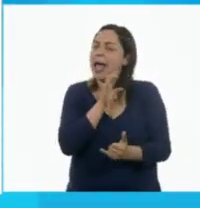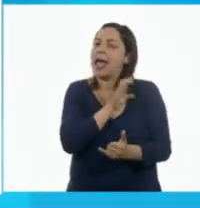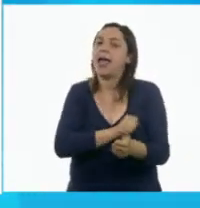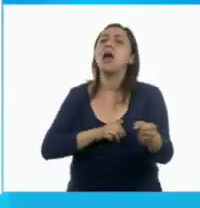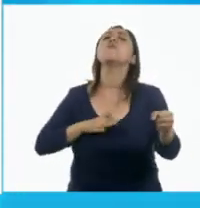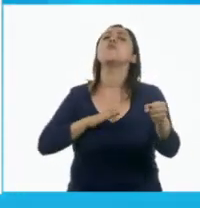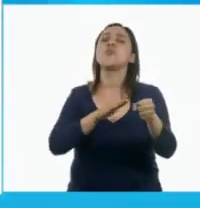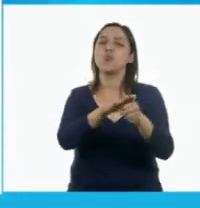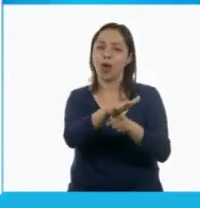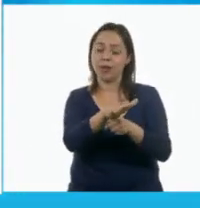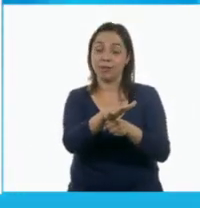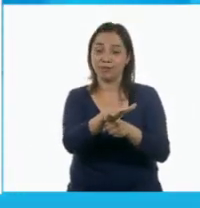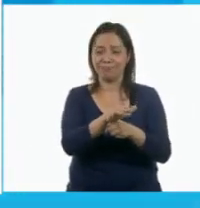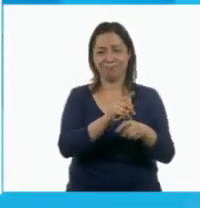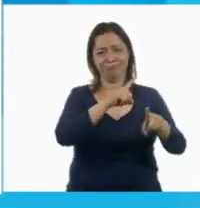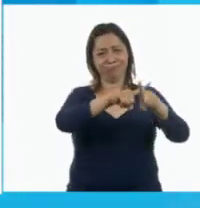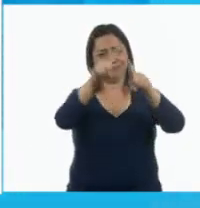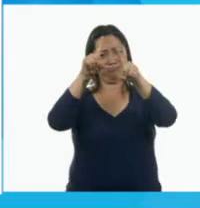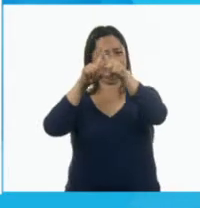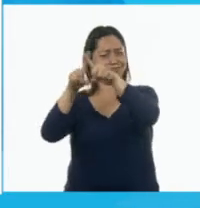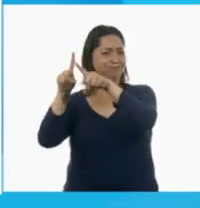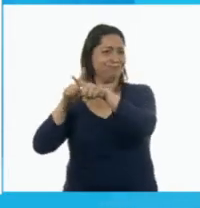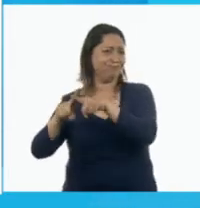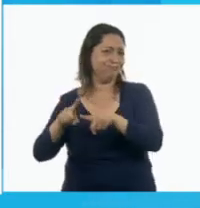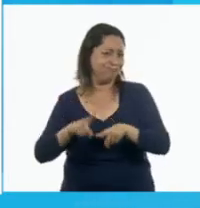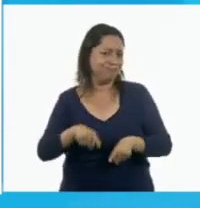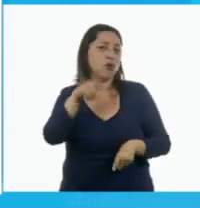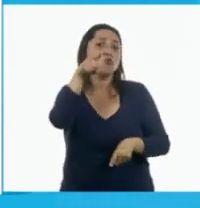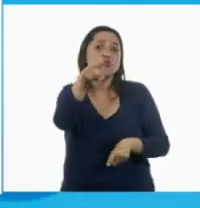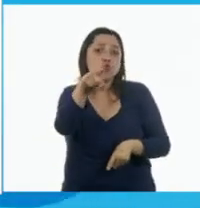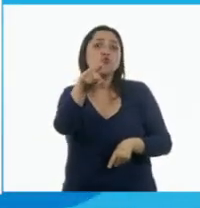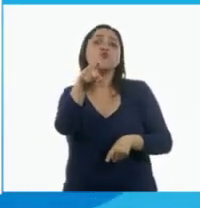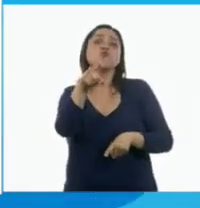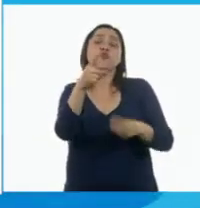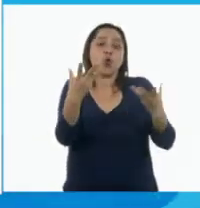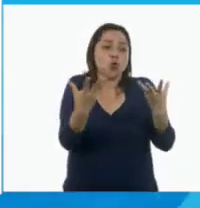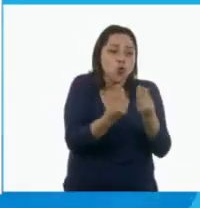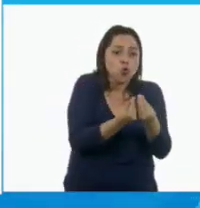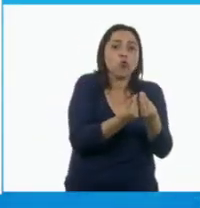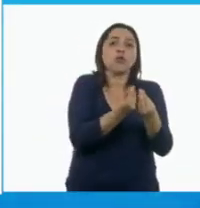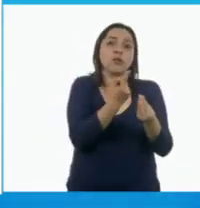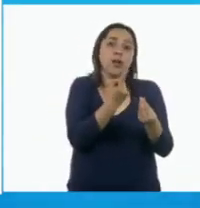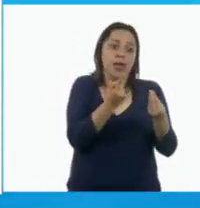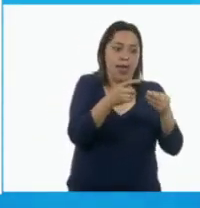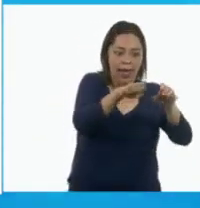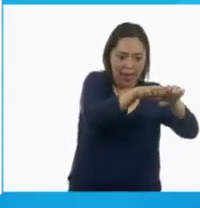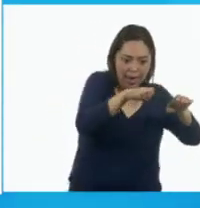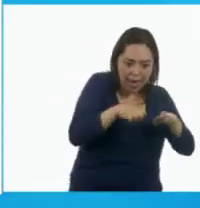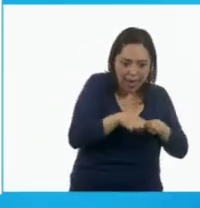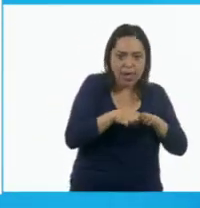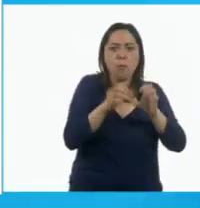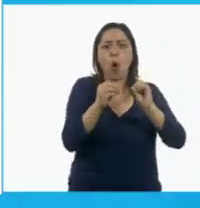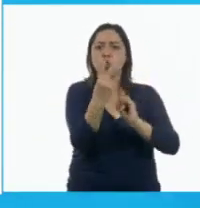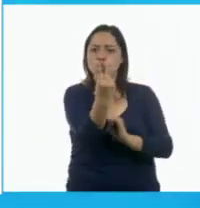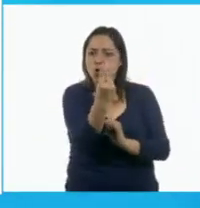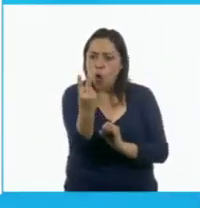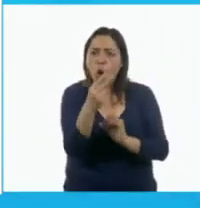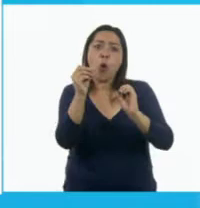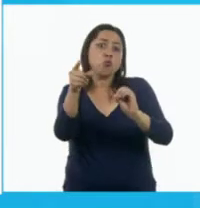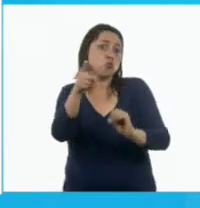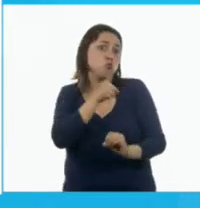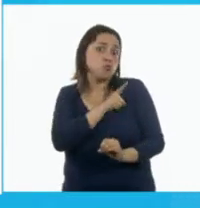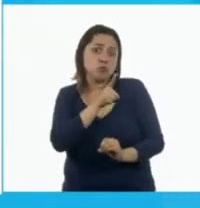Juegos que puedes realizar en equipos, en parejas o tú solo. Puedes anotar cuáles son